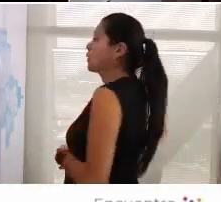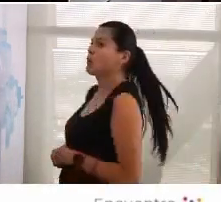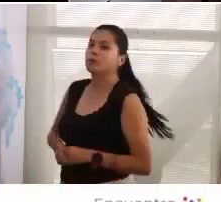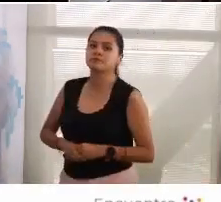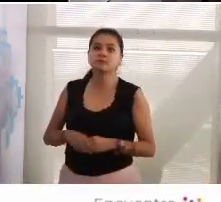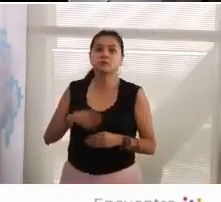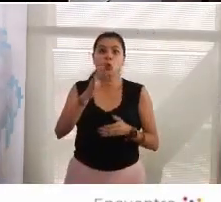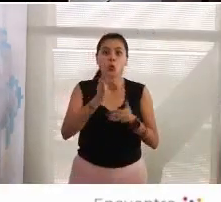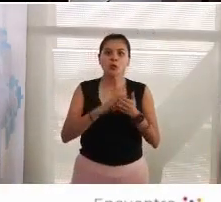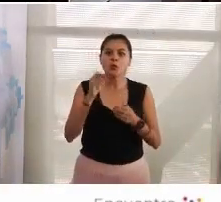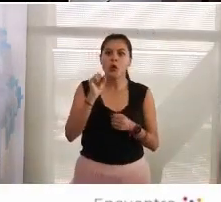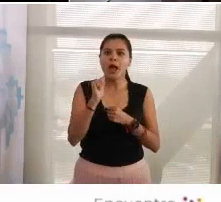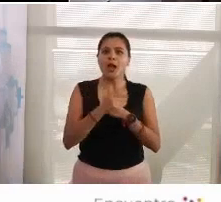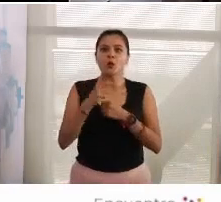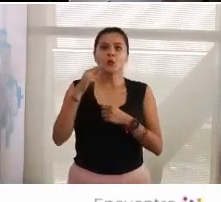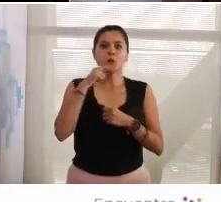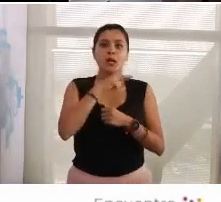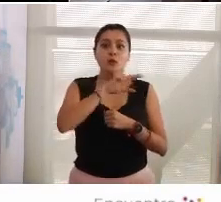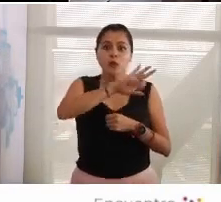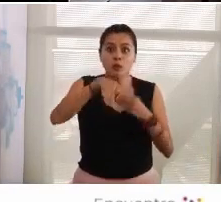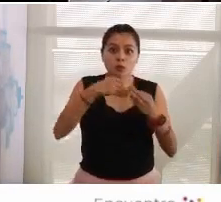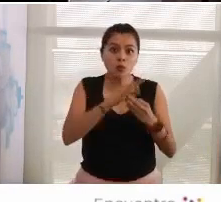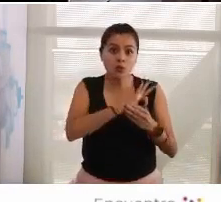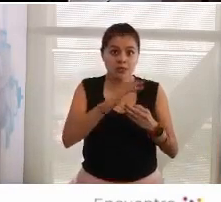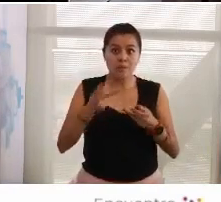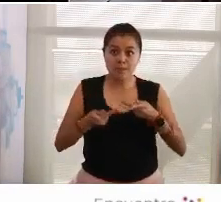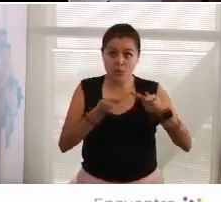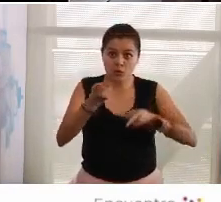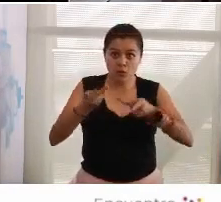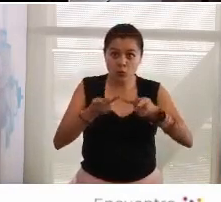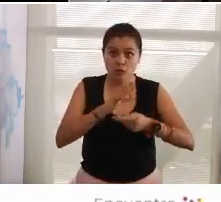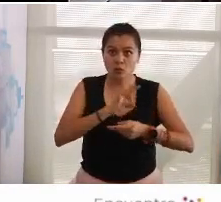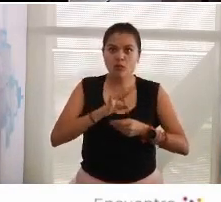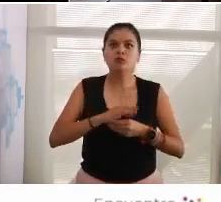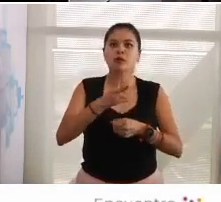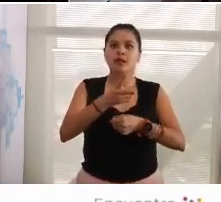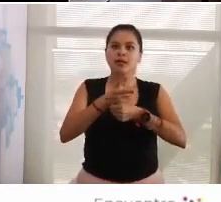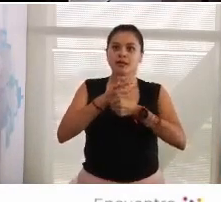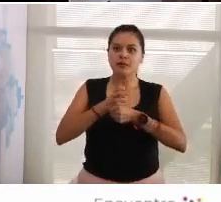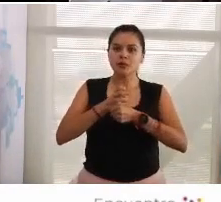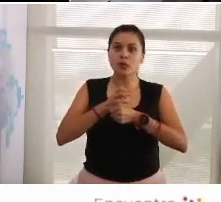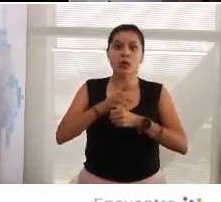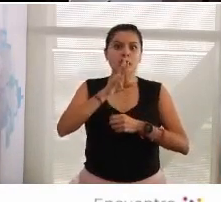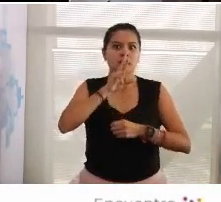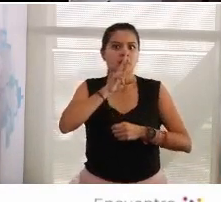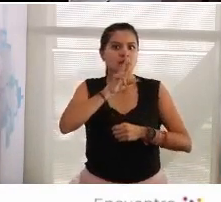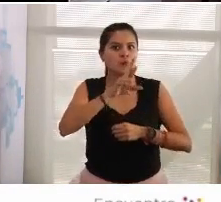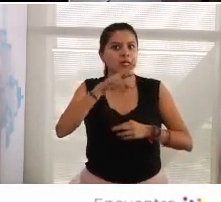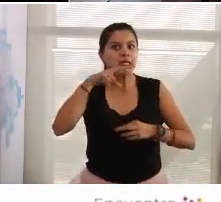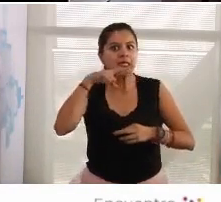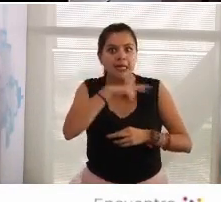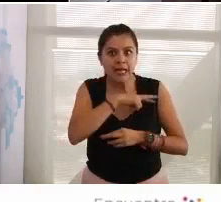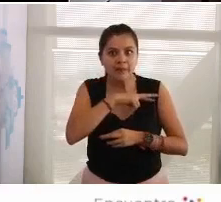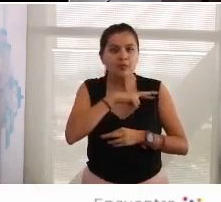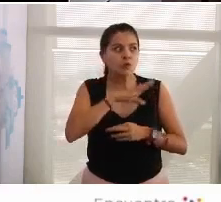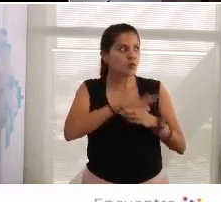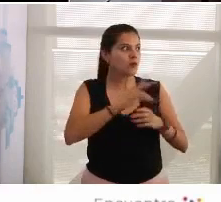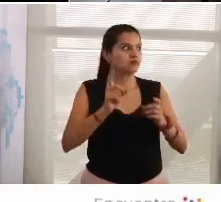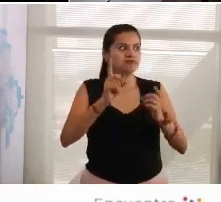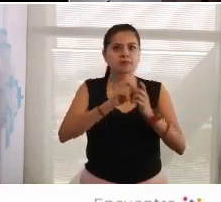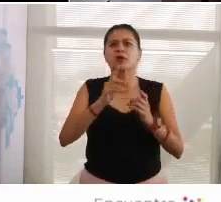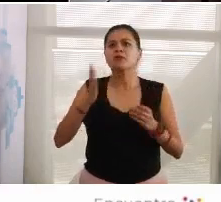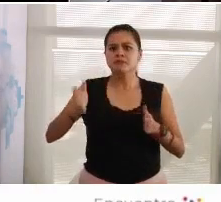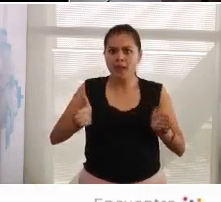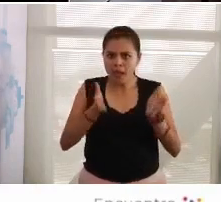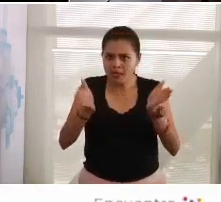mayor número de preguntas de todos los que nos quieran acompañar, los invito a responder lo más rápido posible y por favor,